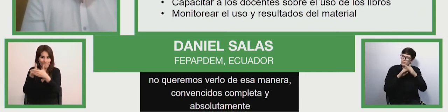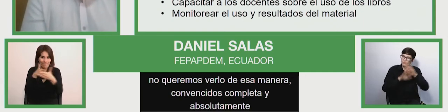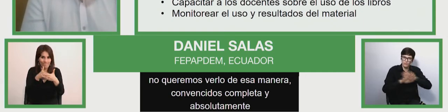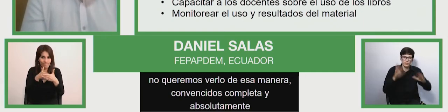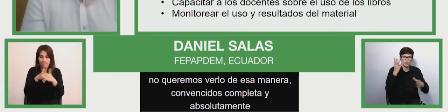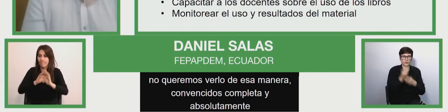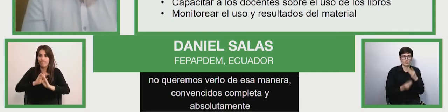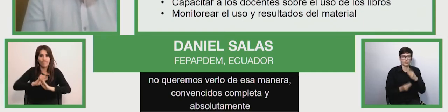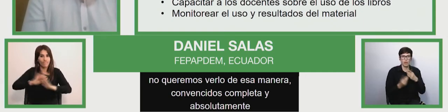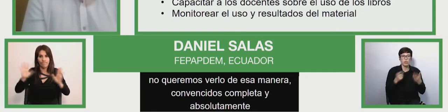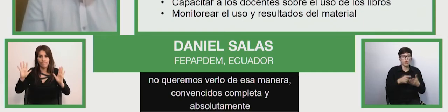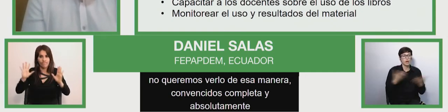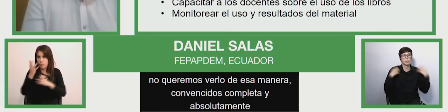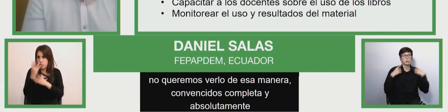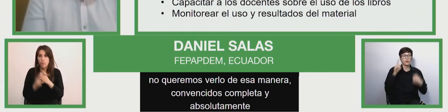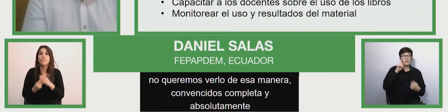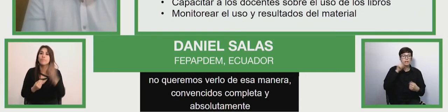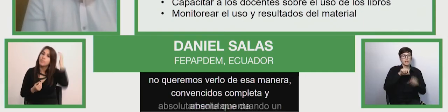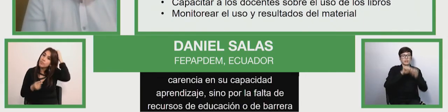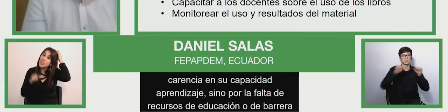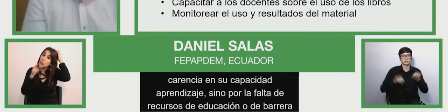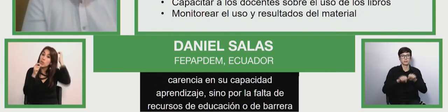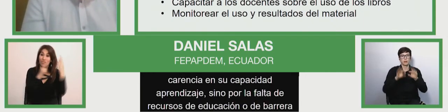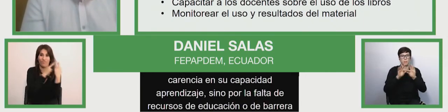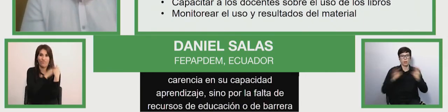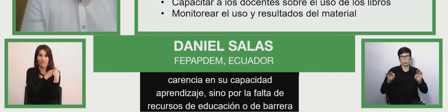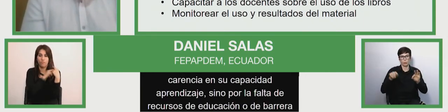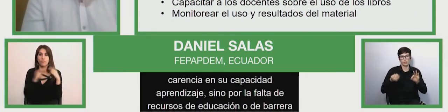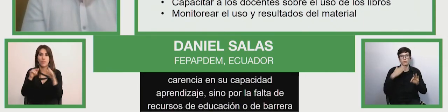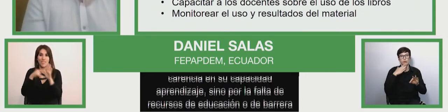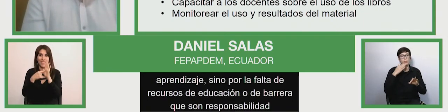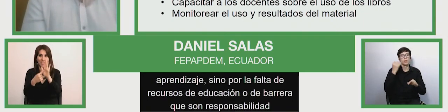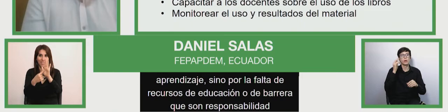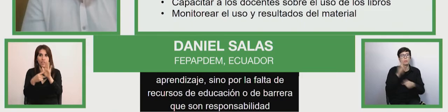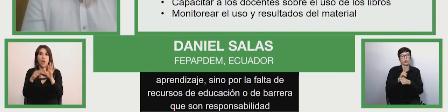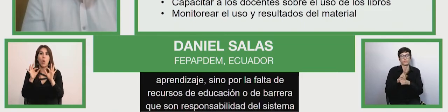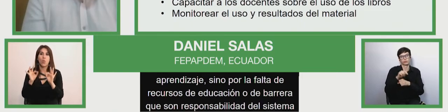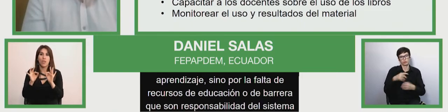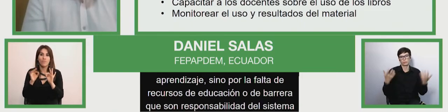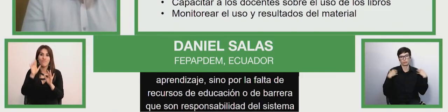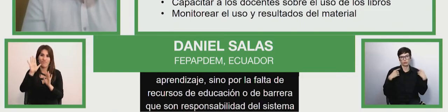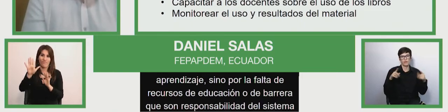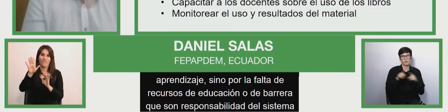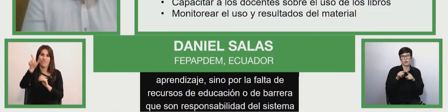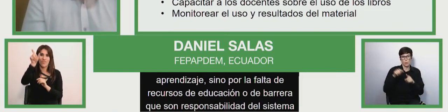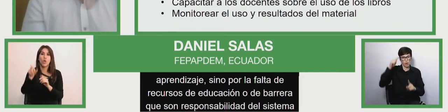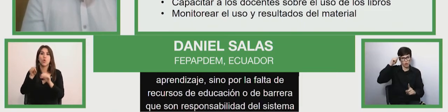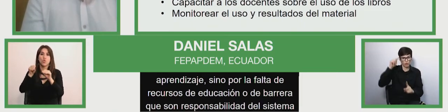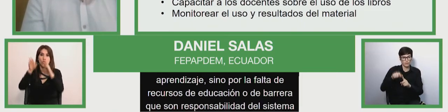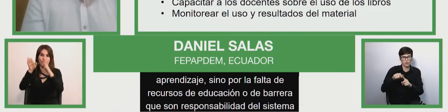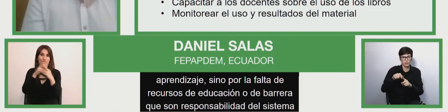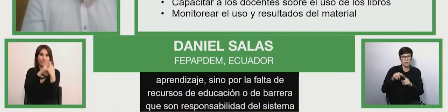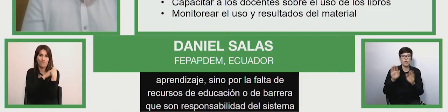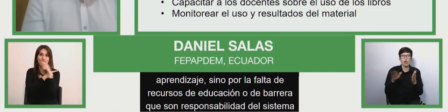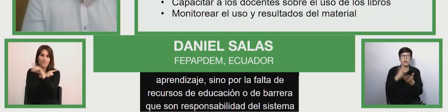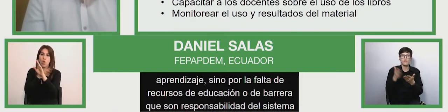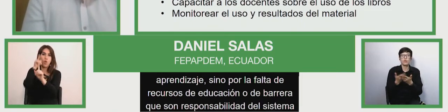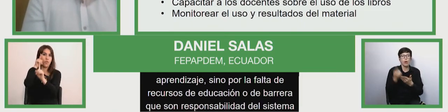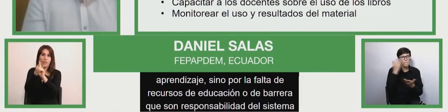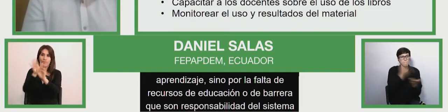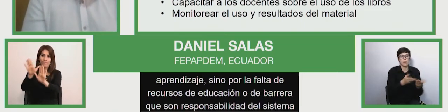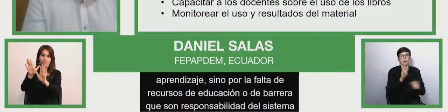que son responsabilidad del sistema educativo y del docente en última instancia. Por eso vamos a ver que los libros están muy apuntados hacia el docente, a brindarle